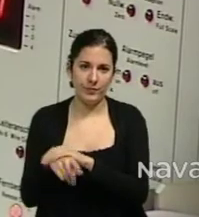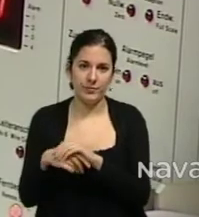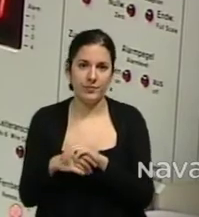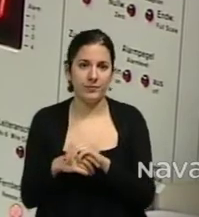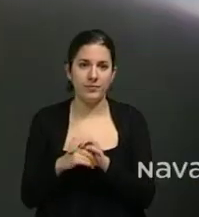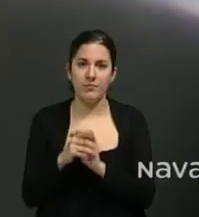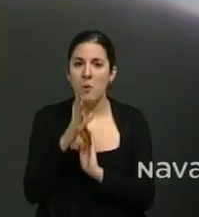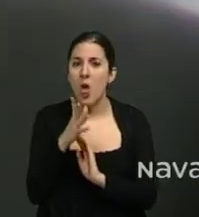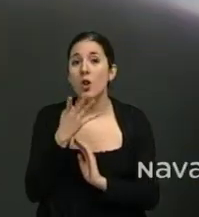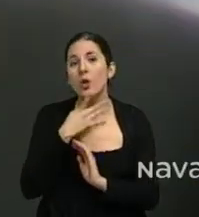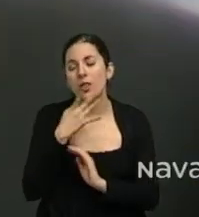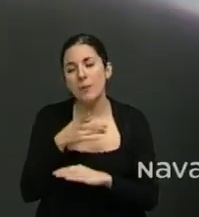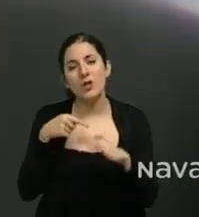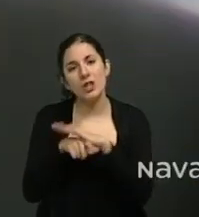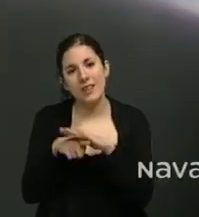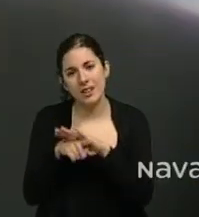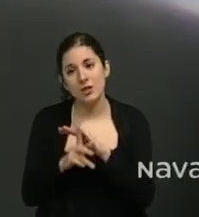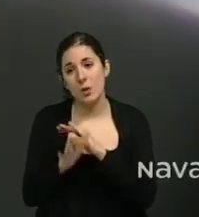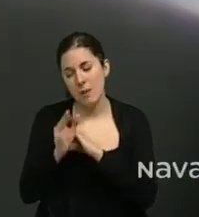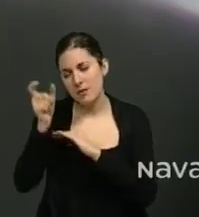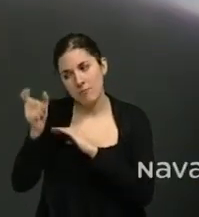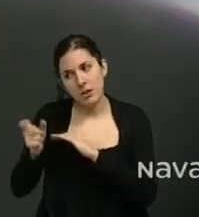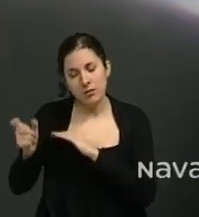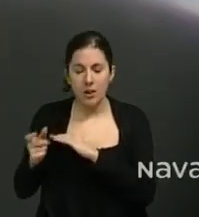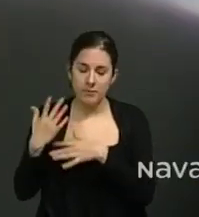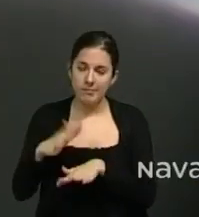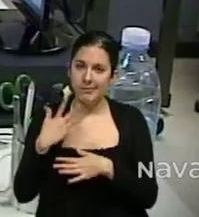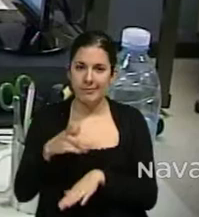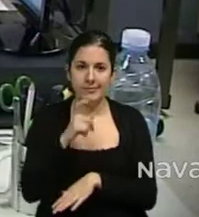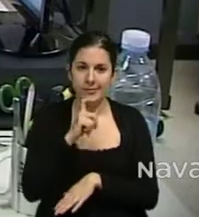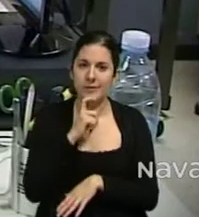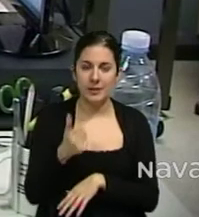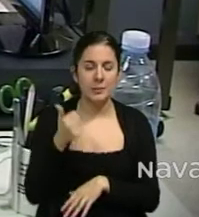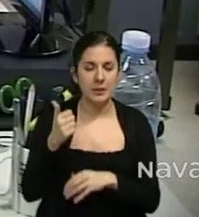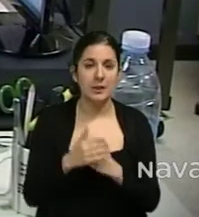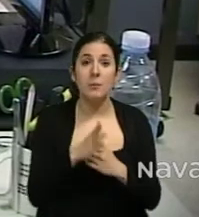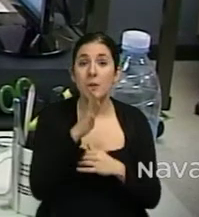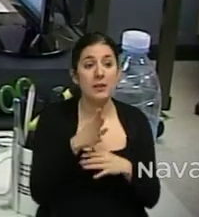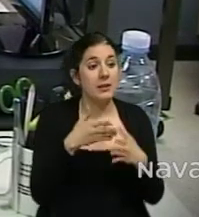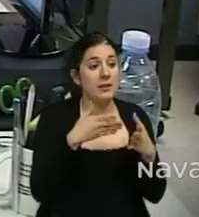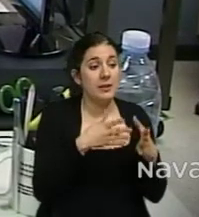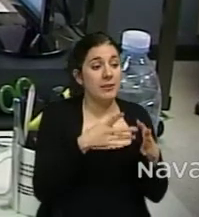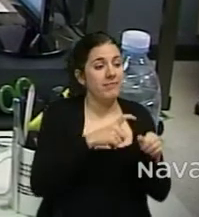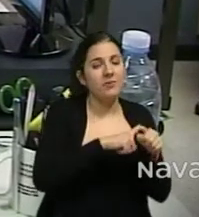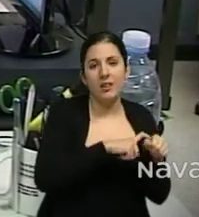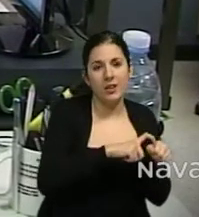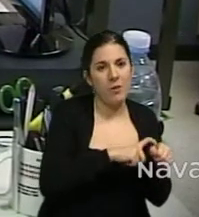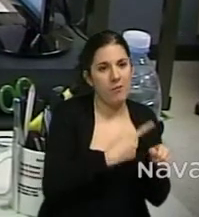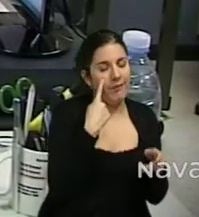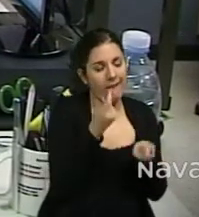conocimientos de gestión y conocimientos de personas, ¿no? Yo creo que ha sido lo que más nos ha costado porque la parte técnica la teníamos muy dominada,